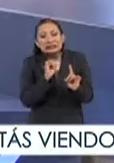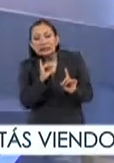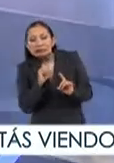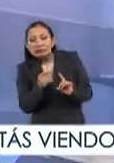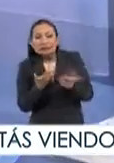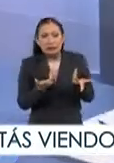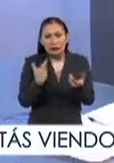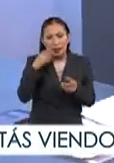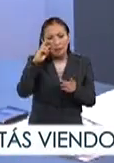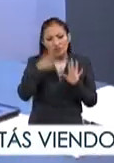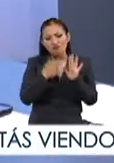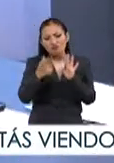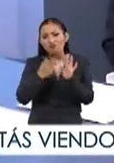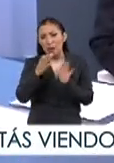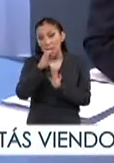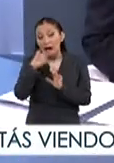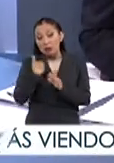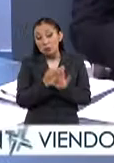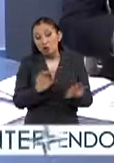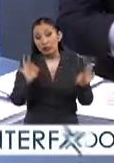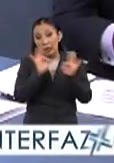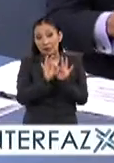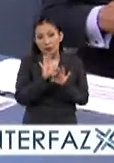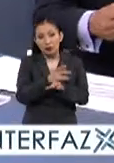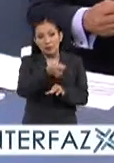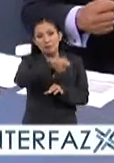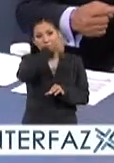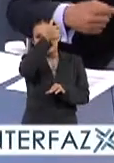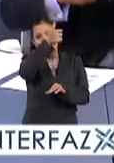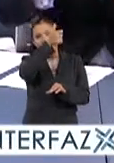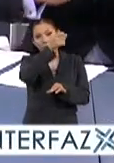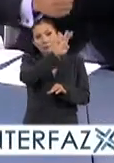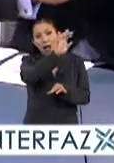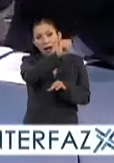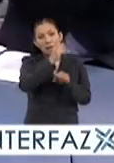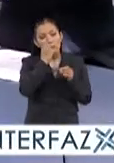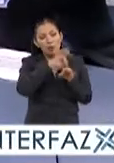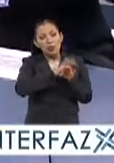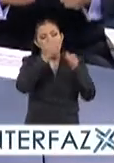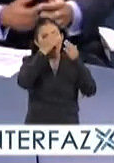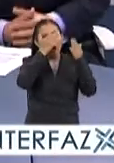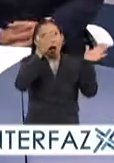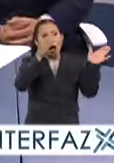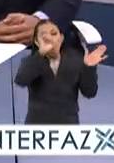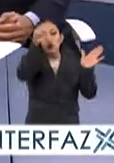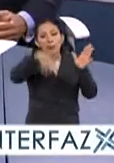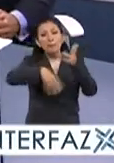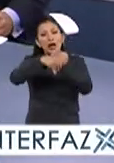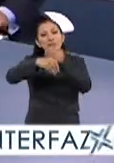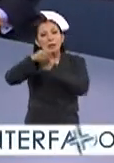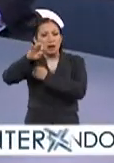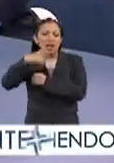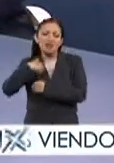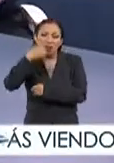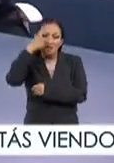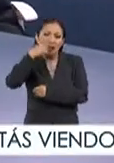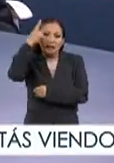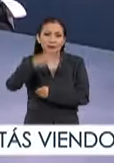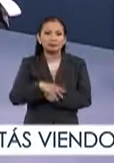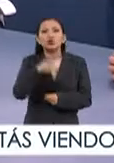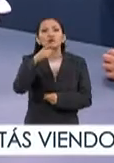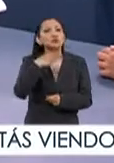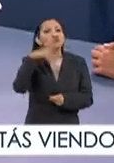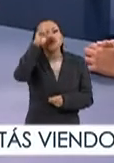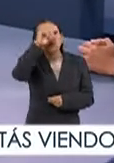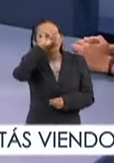Por lo que veo, ya llevas varias becas, y eso es también muy importante, porque la primera beca, luego te puede abrir la puerta de otras becas. Sí, y es más fácil, de hecho. ¿Qué